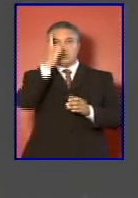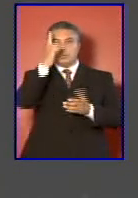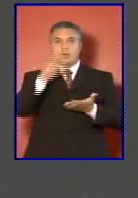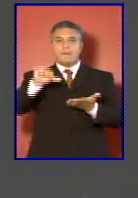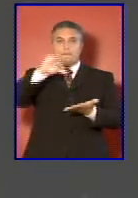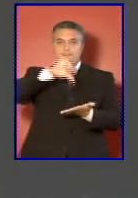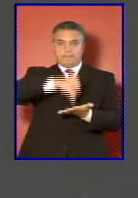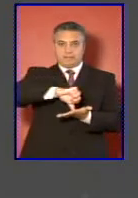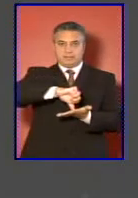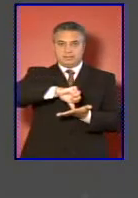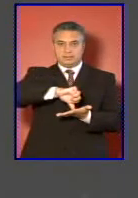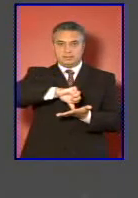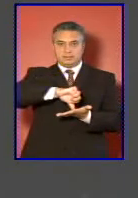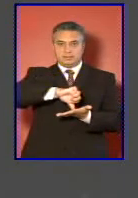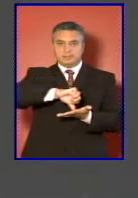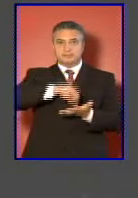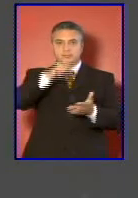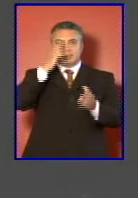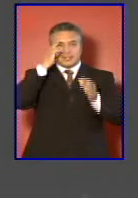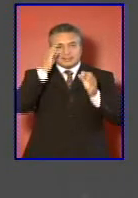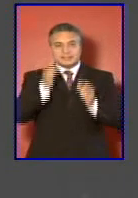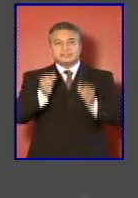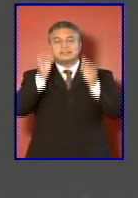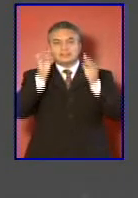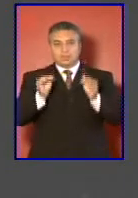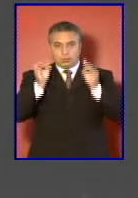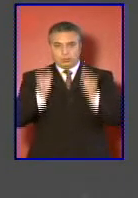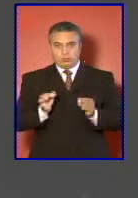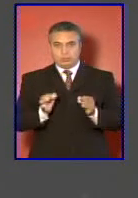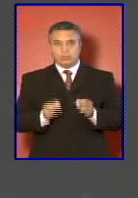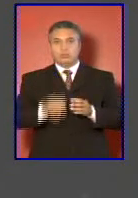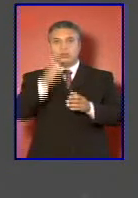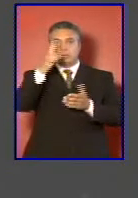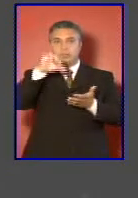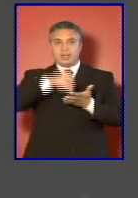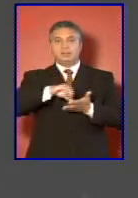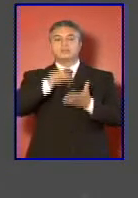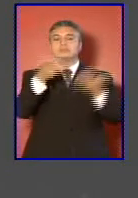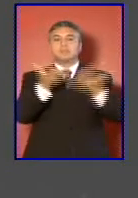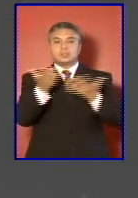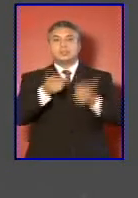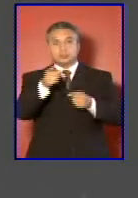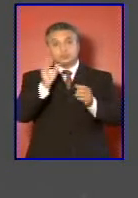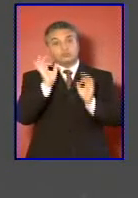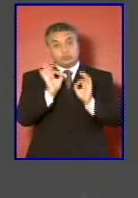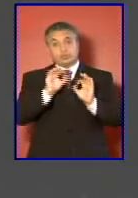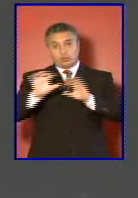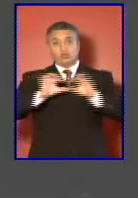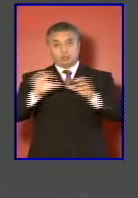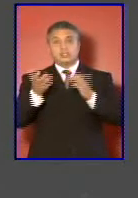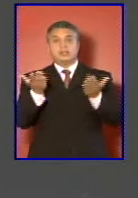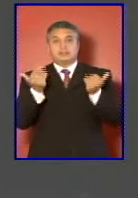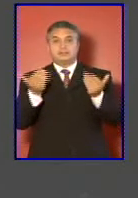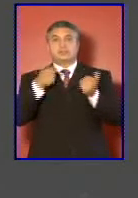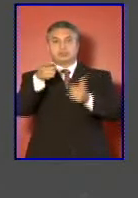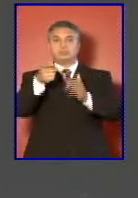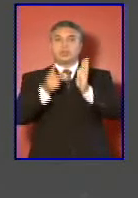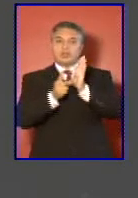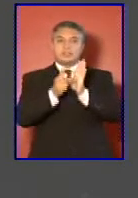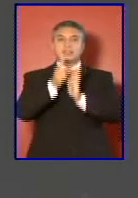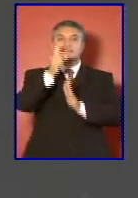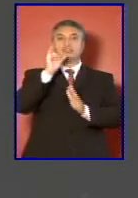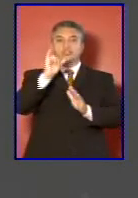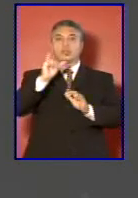país seguro como condición necesaria para su desarrollo y